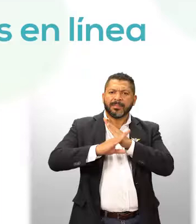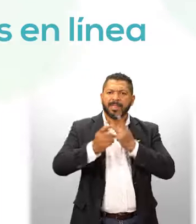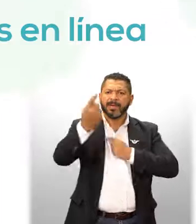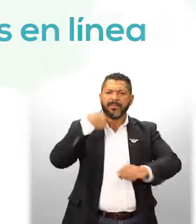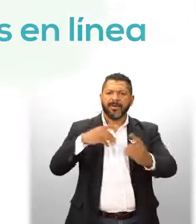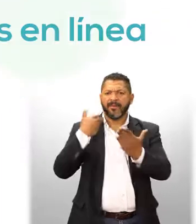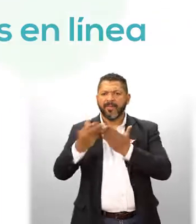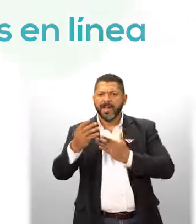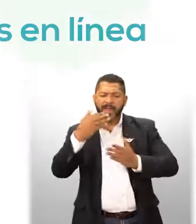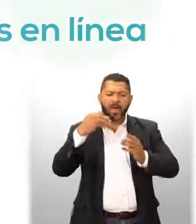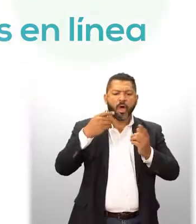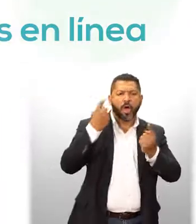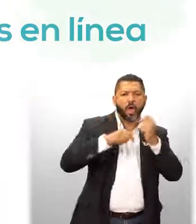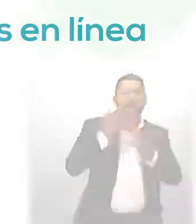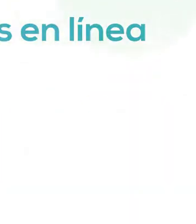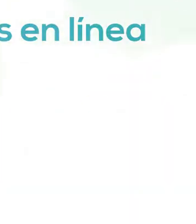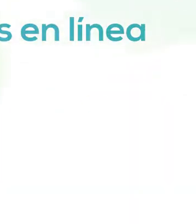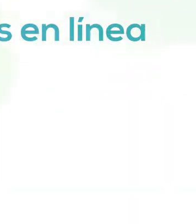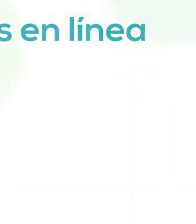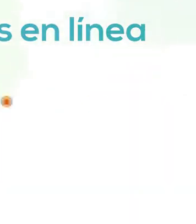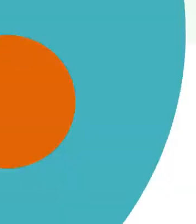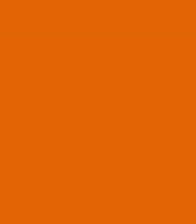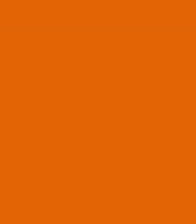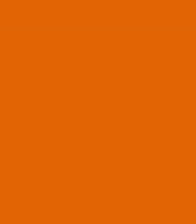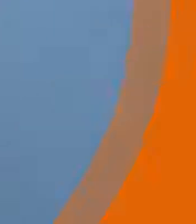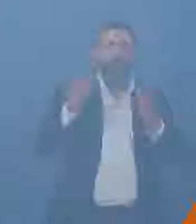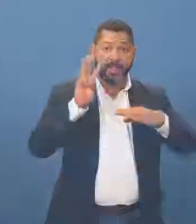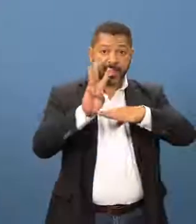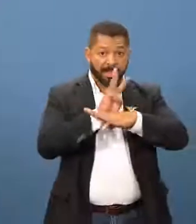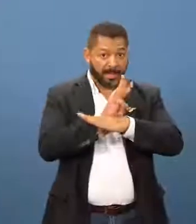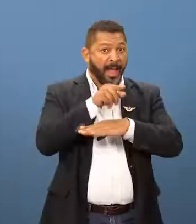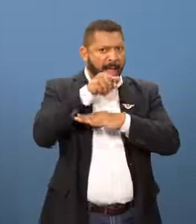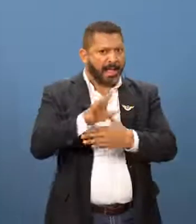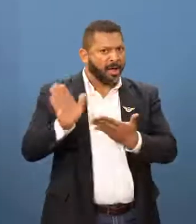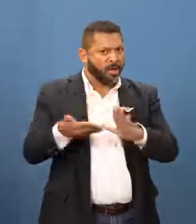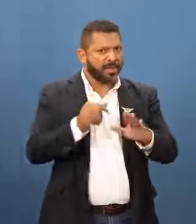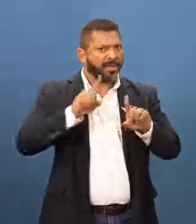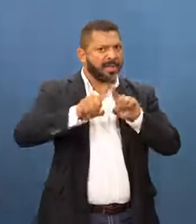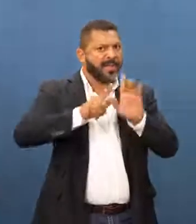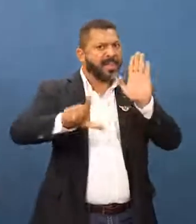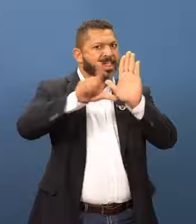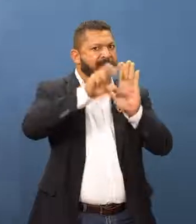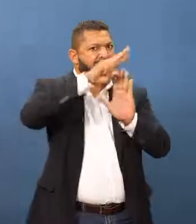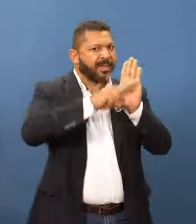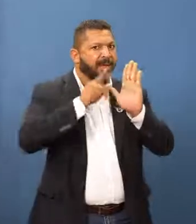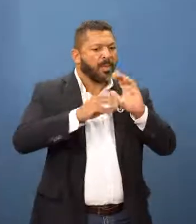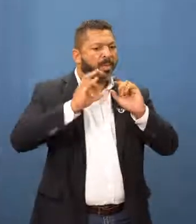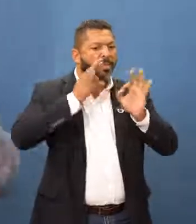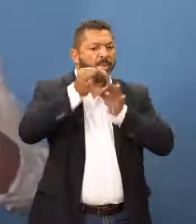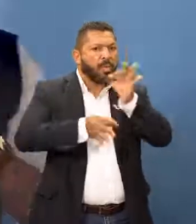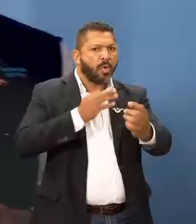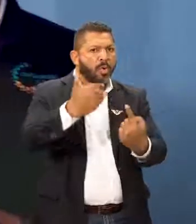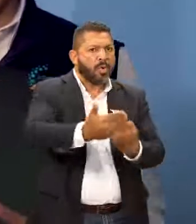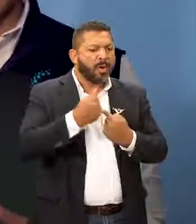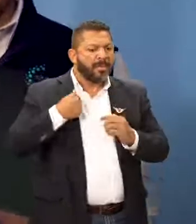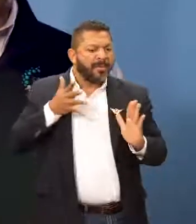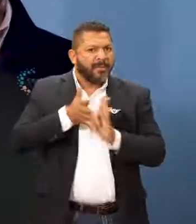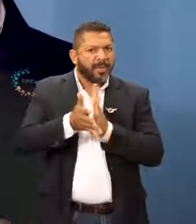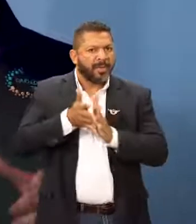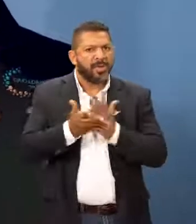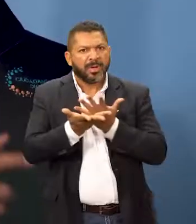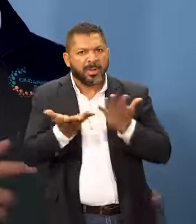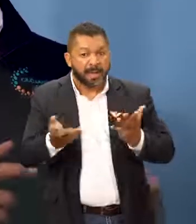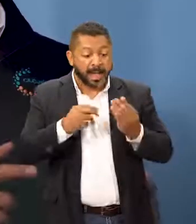Seguridad de transacciones en línea. En este curso aprenderás sobre leyes y políticas de protección de datos.